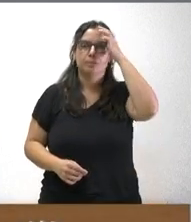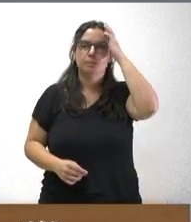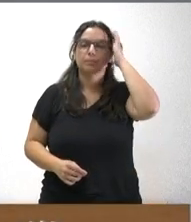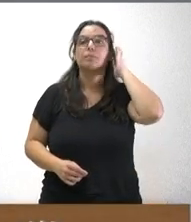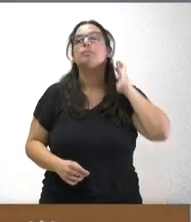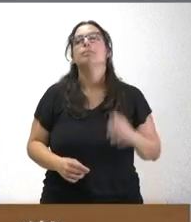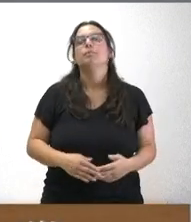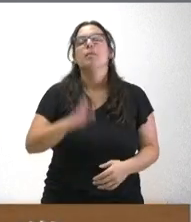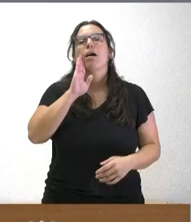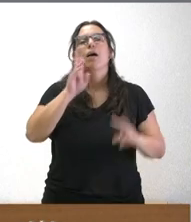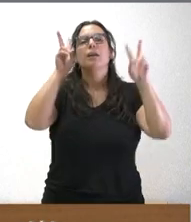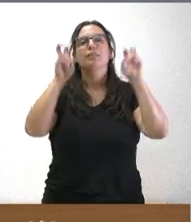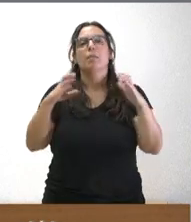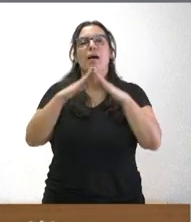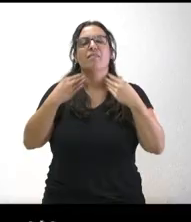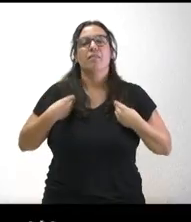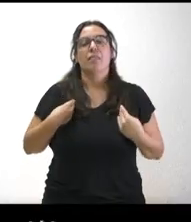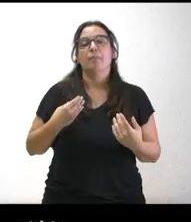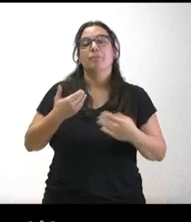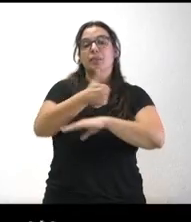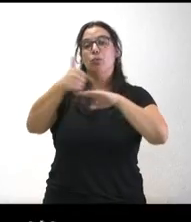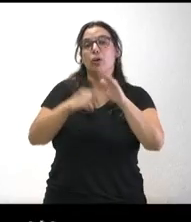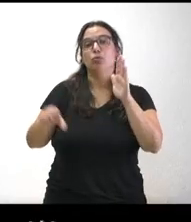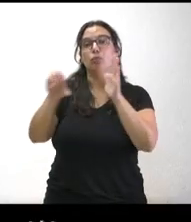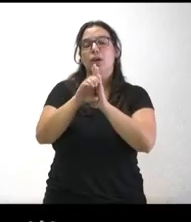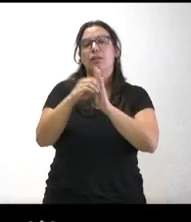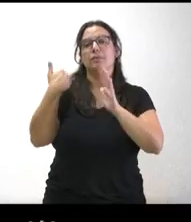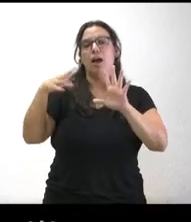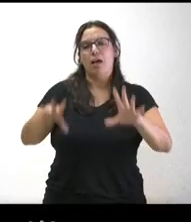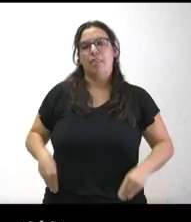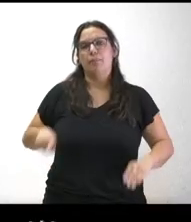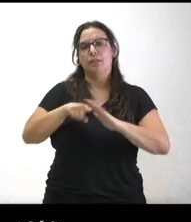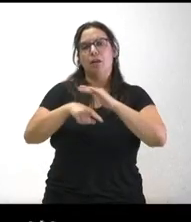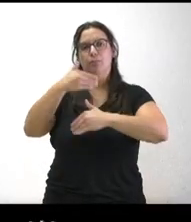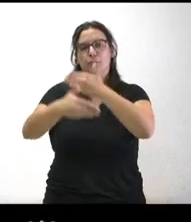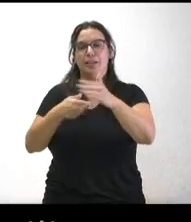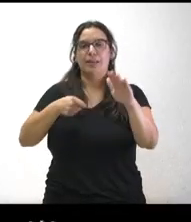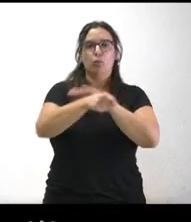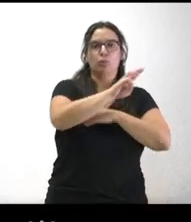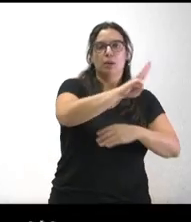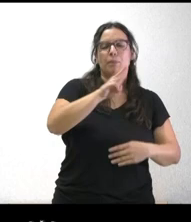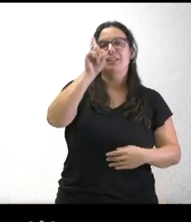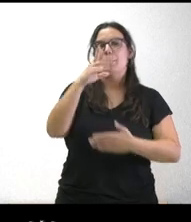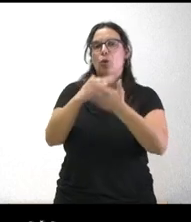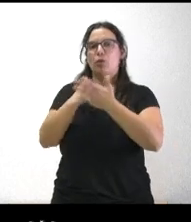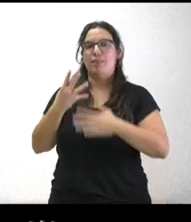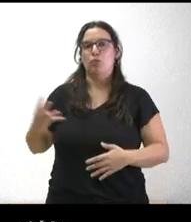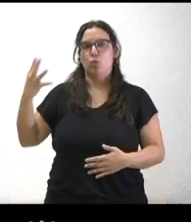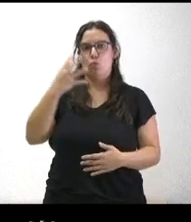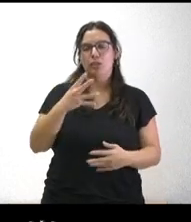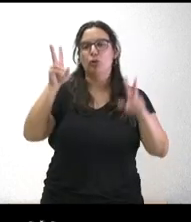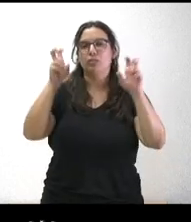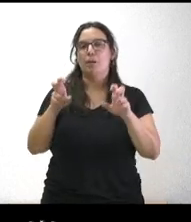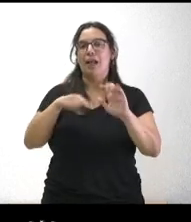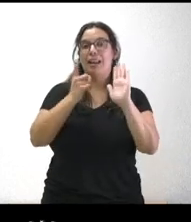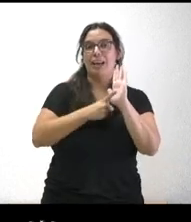volviendo volviendo al tema de la vivienda el tribunal constitucional ha aceptado ya trámite recursos del PP y de cuatro comunidades autónomas algunos artículos